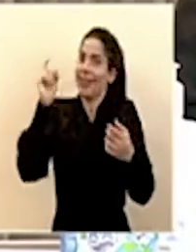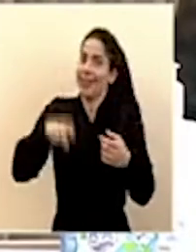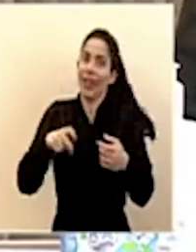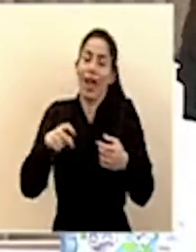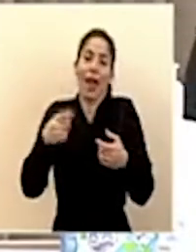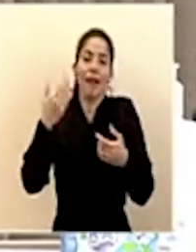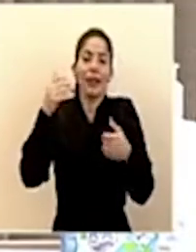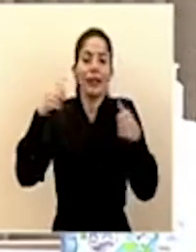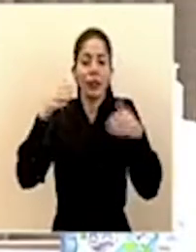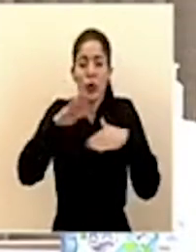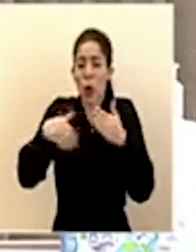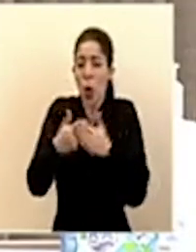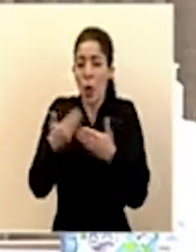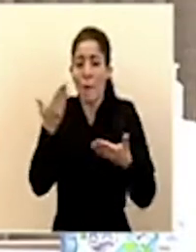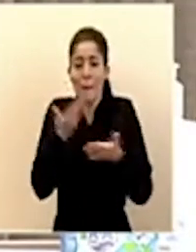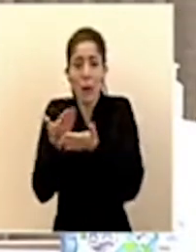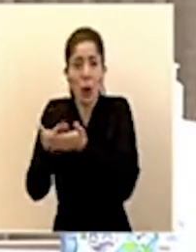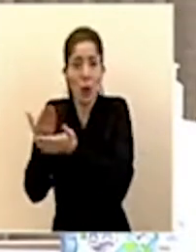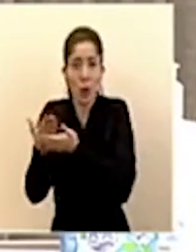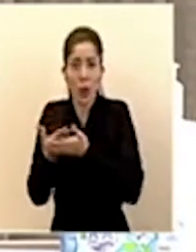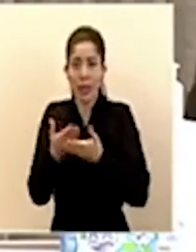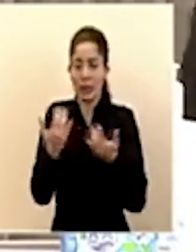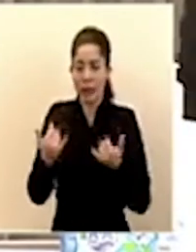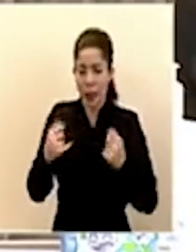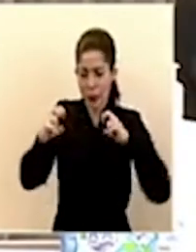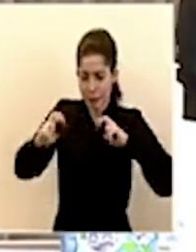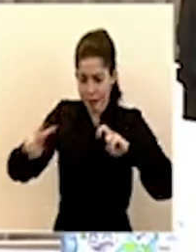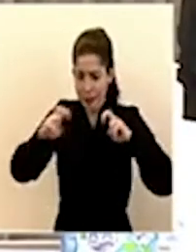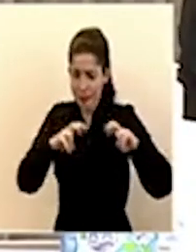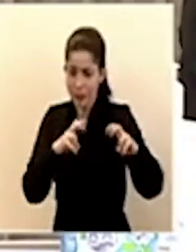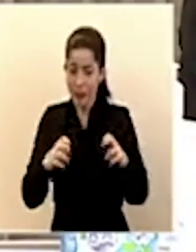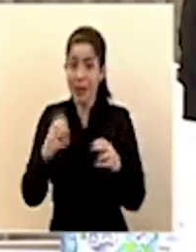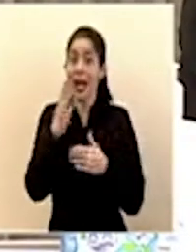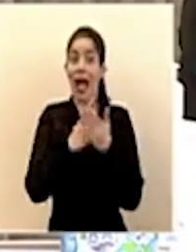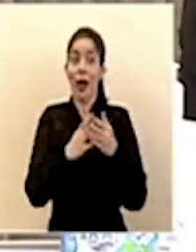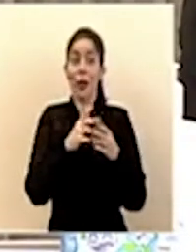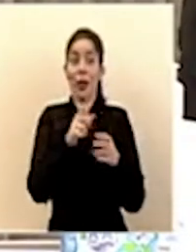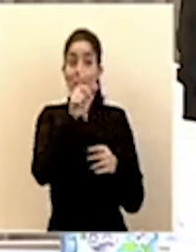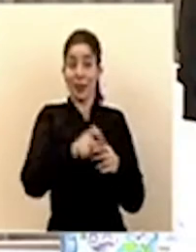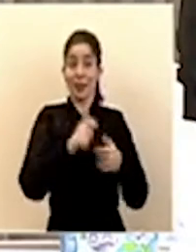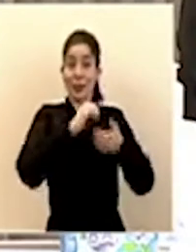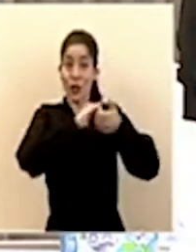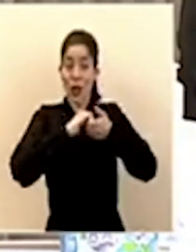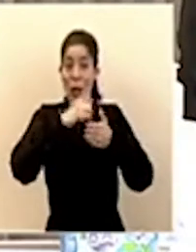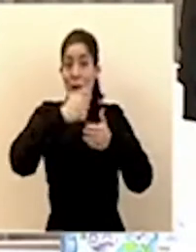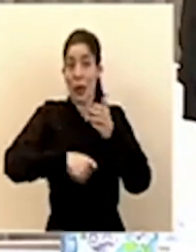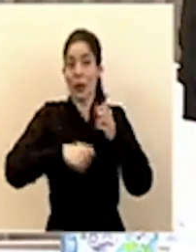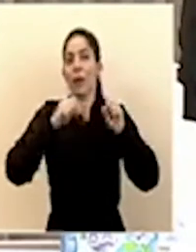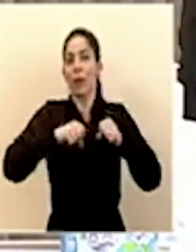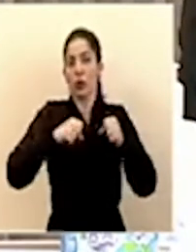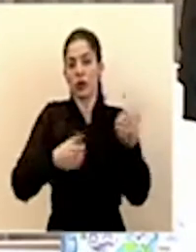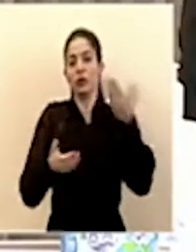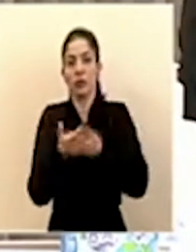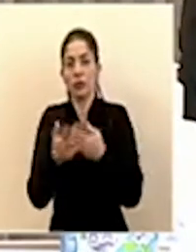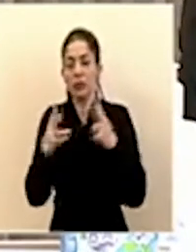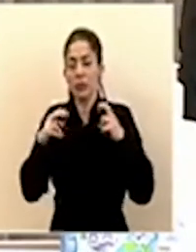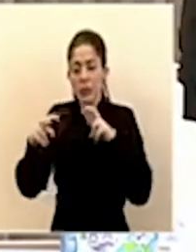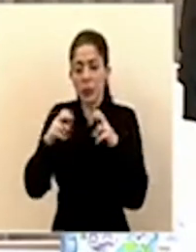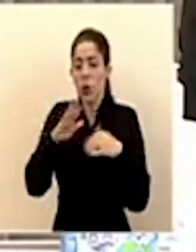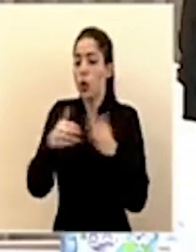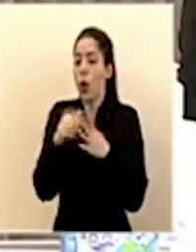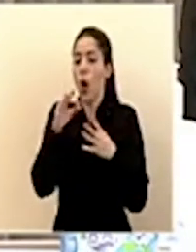mesa, incluyendo el tema este del aporte solidario, hasta que esta crisis